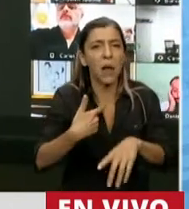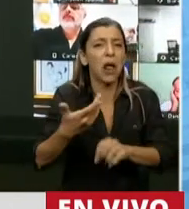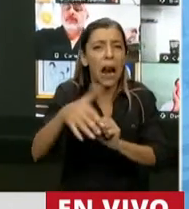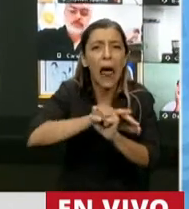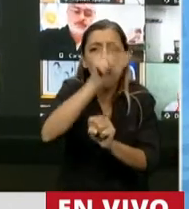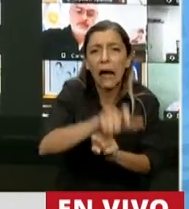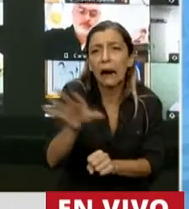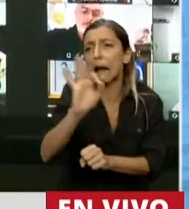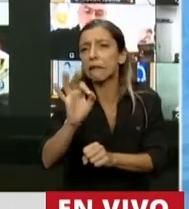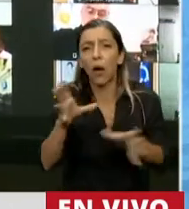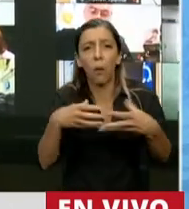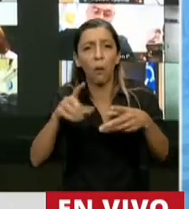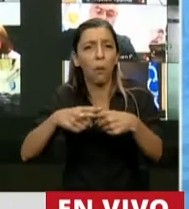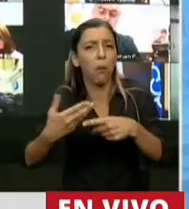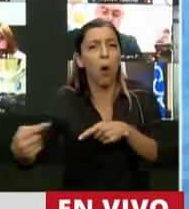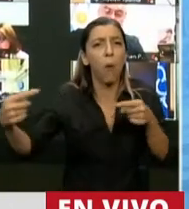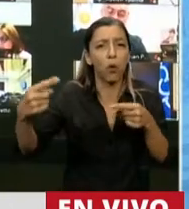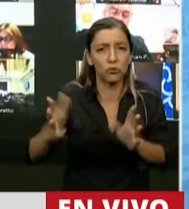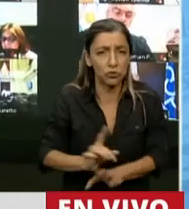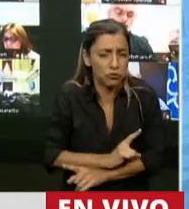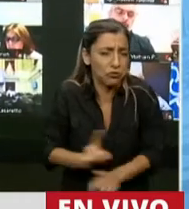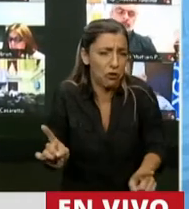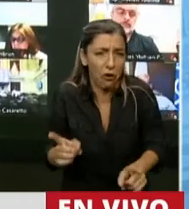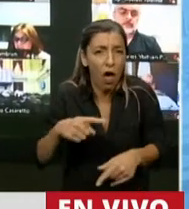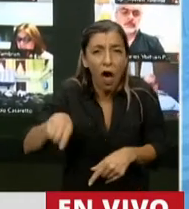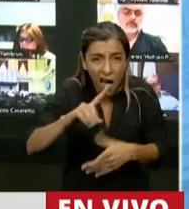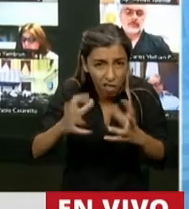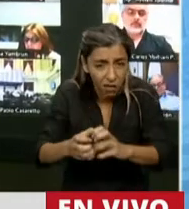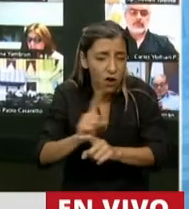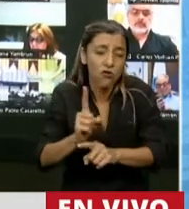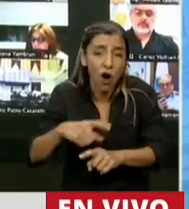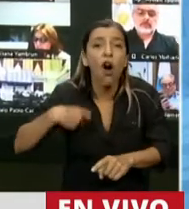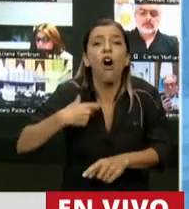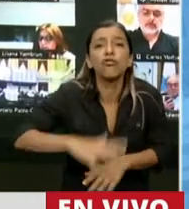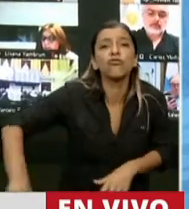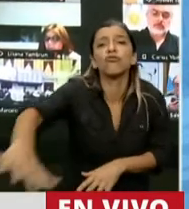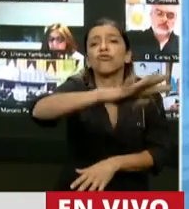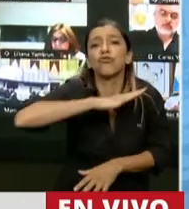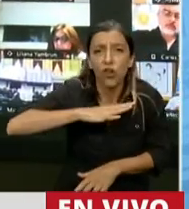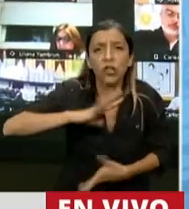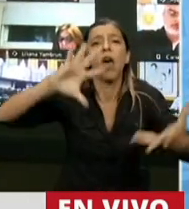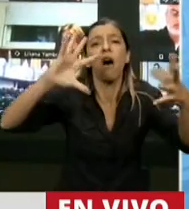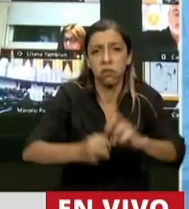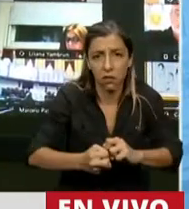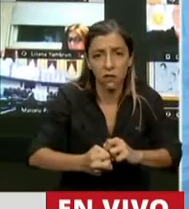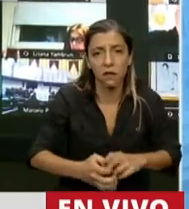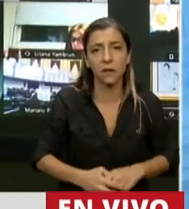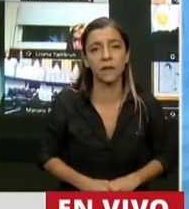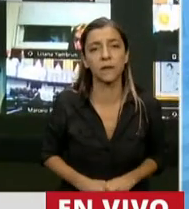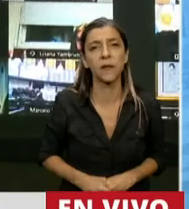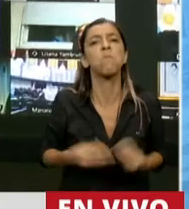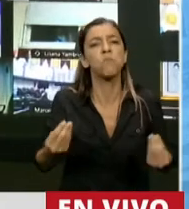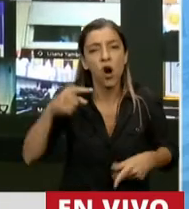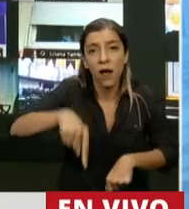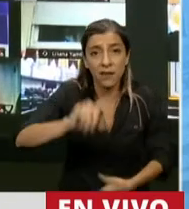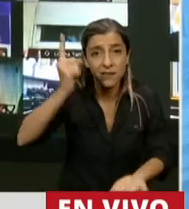coalición opositora del gobierno nacional que está a cargo de la ciudad lesiona a cada uno de sus vecinos y vecinas que